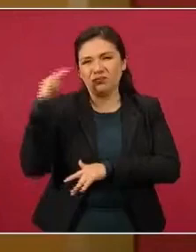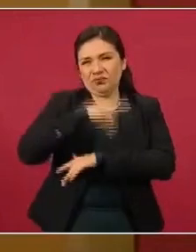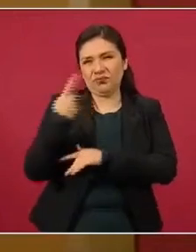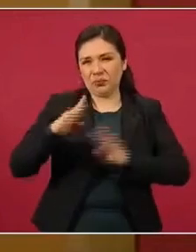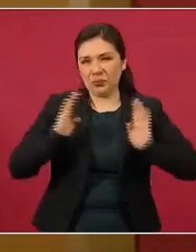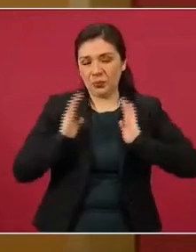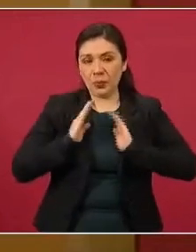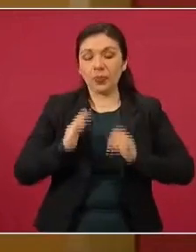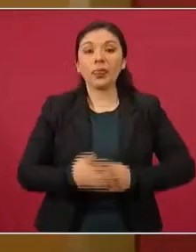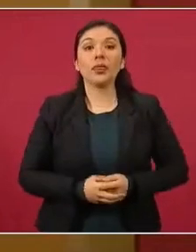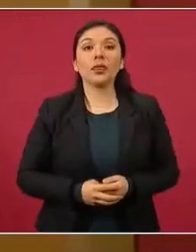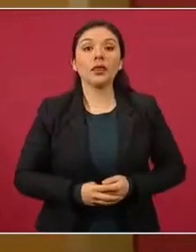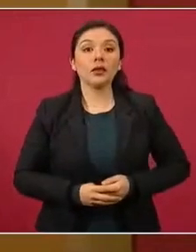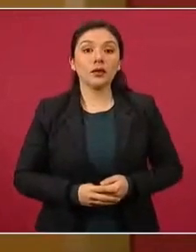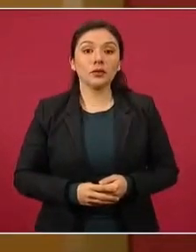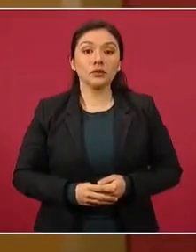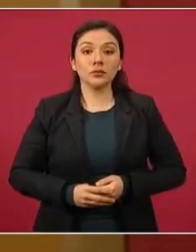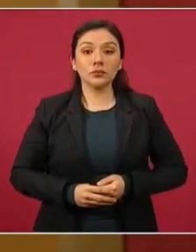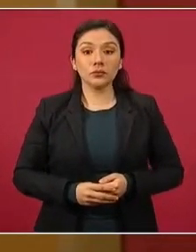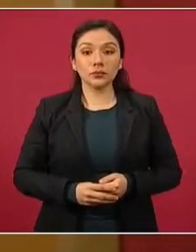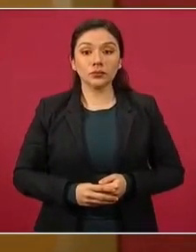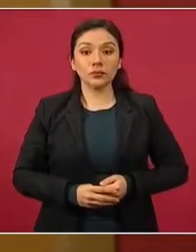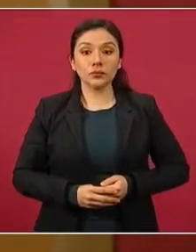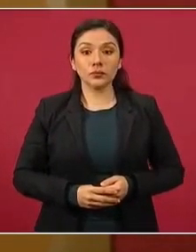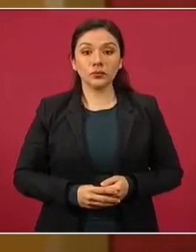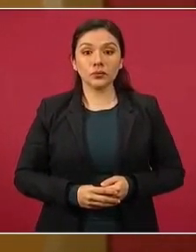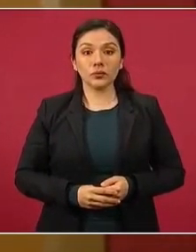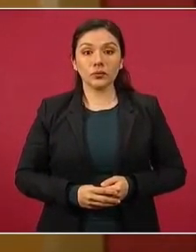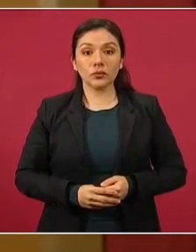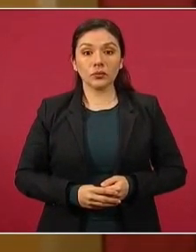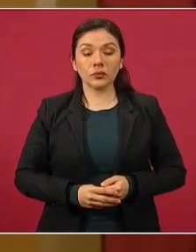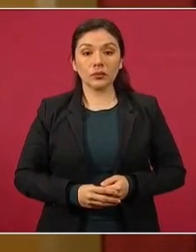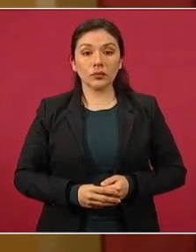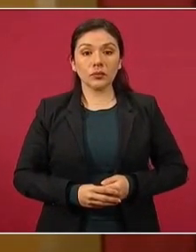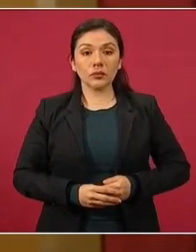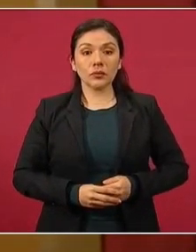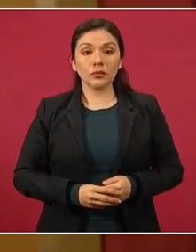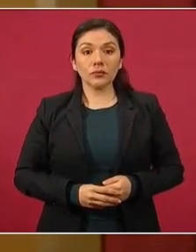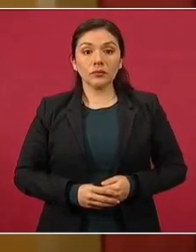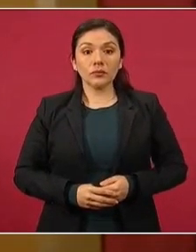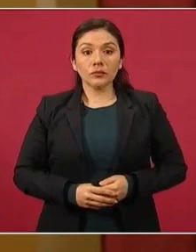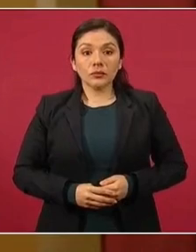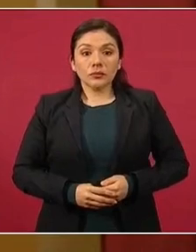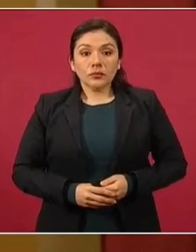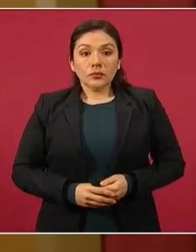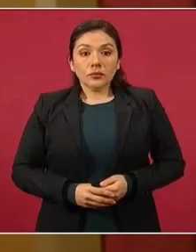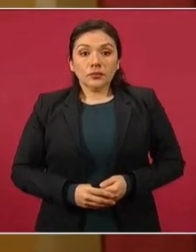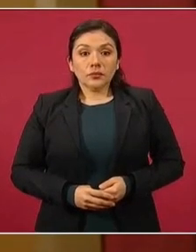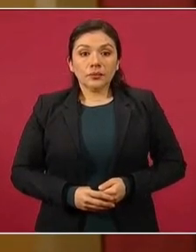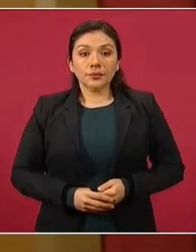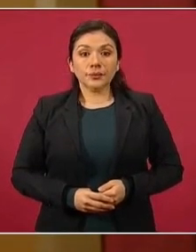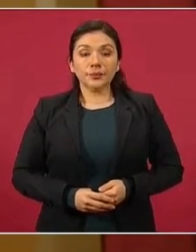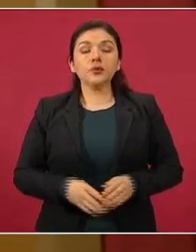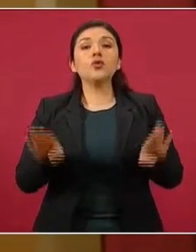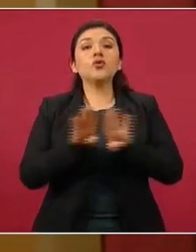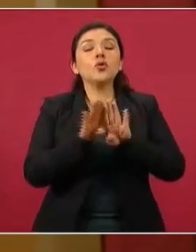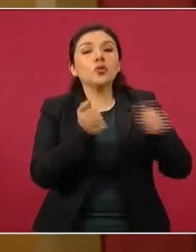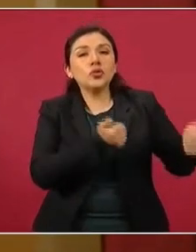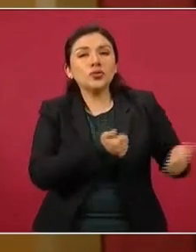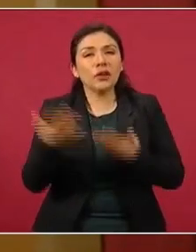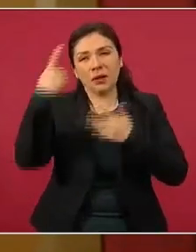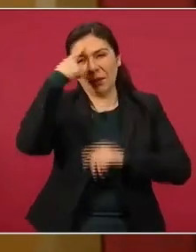Mexicana. Adelante, por favor. La que sigue, la distribución de medicamentos.